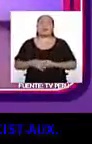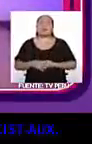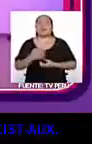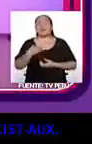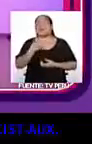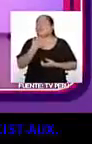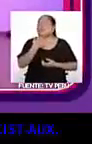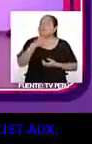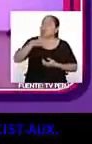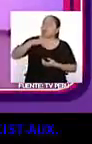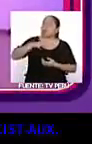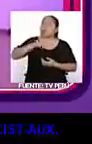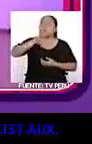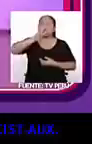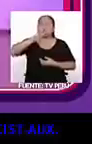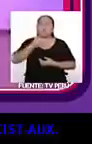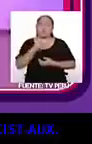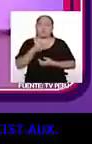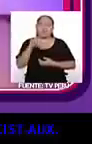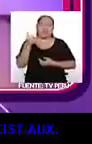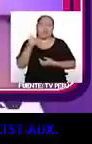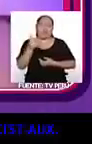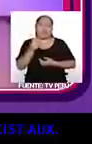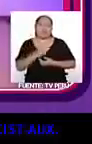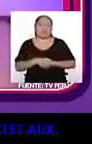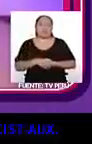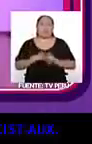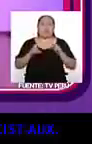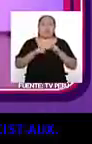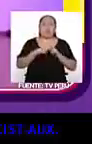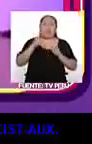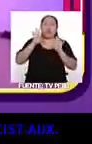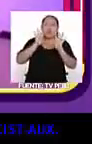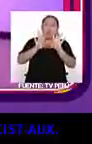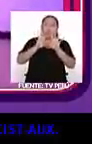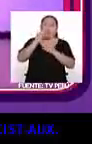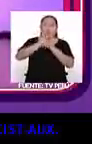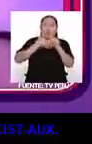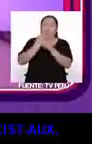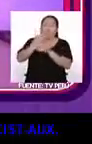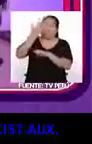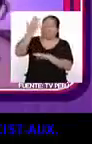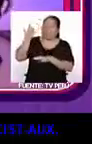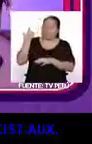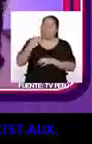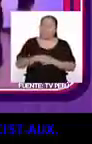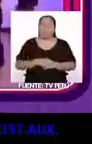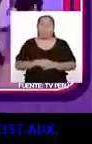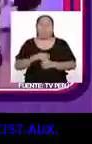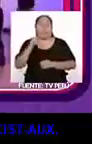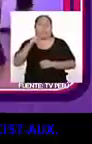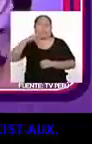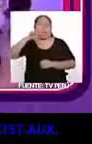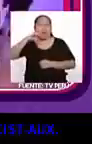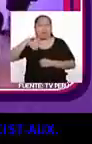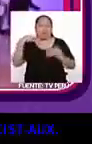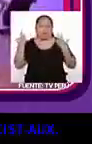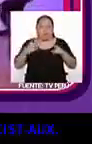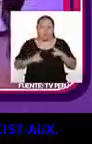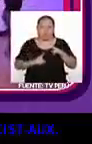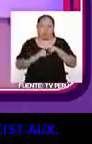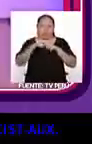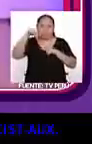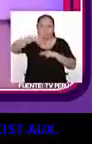bueno, más o menos desde el 2010. O sea, como nueve años atrás. ¡Paso! O sea, el K-pop estaba acá hace tiempo.